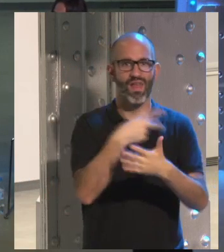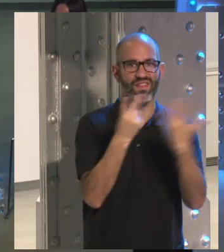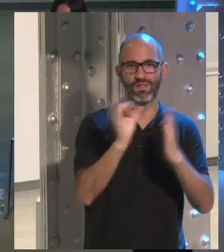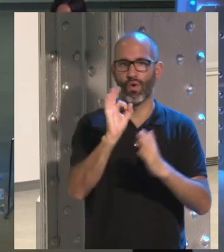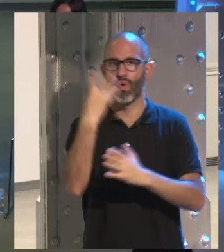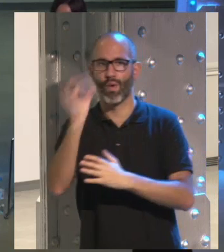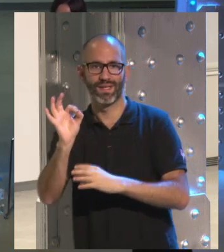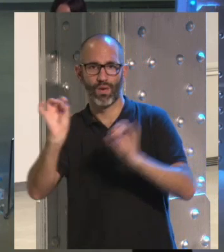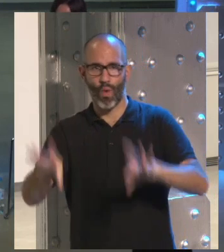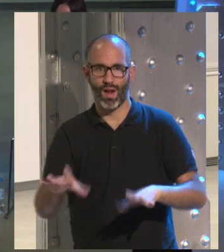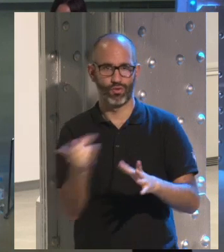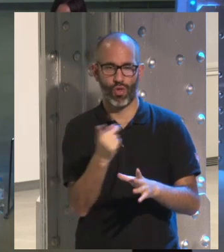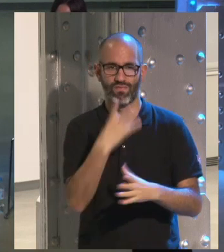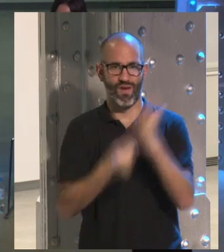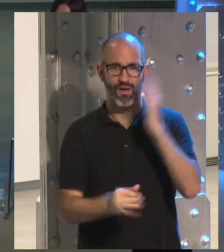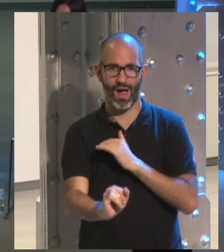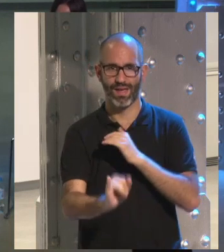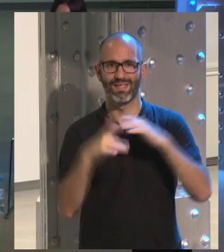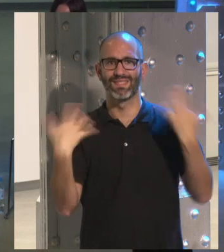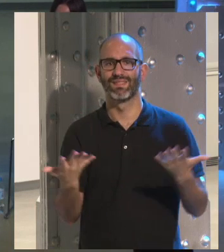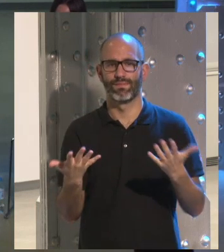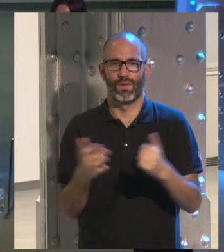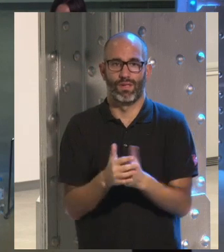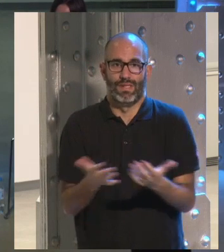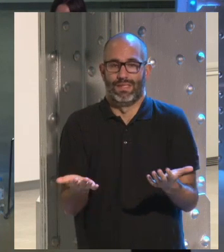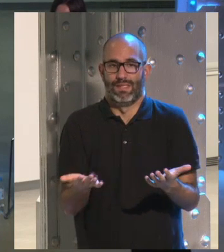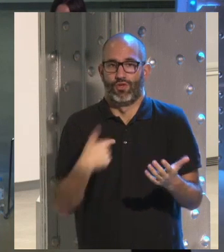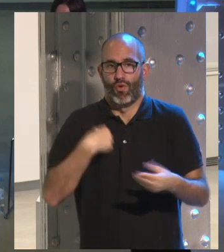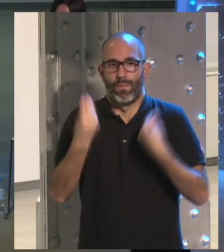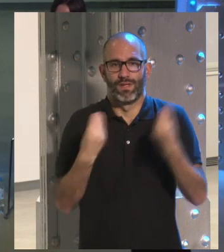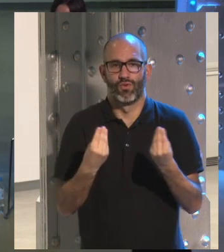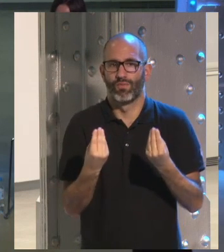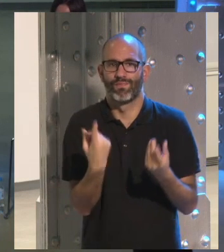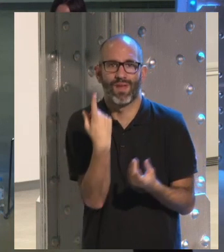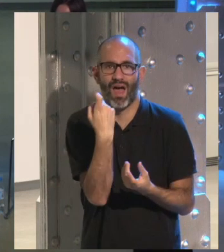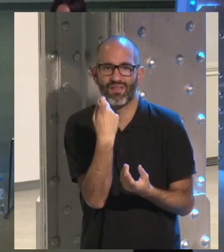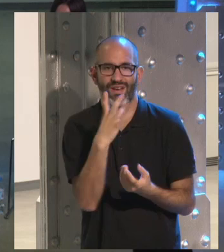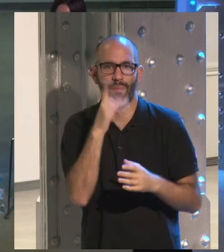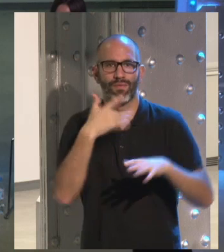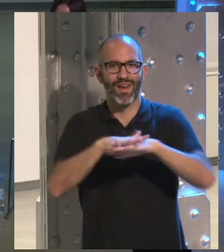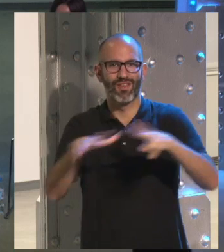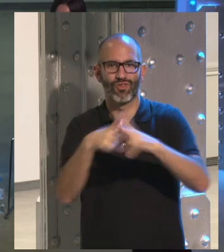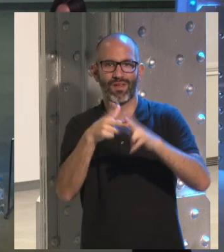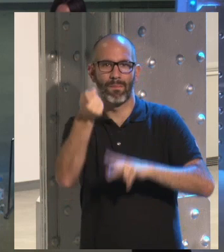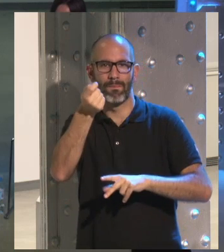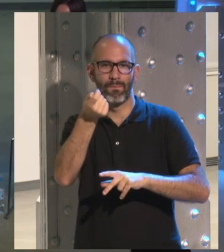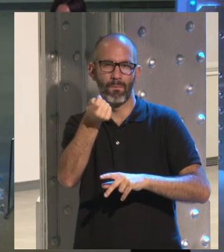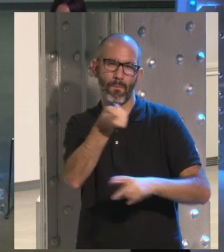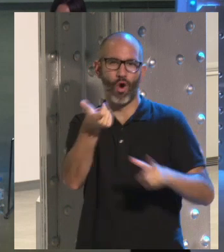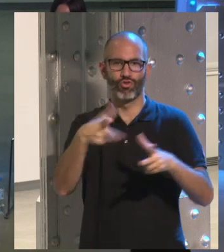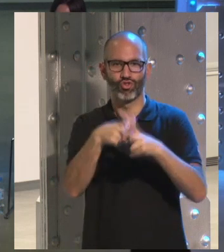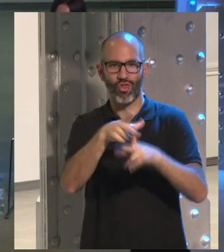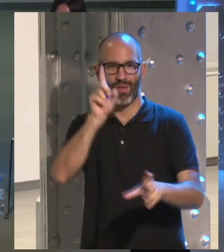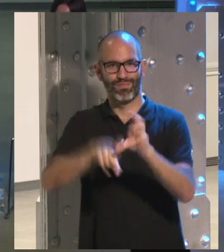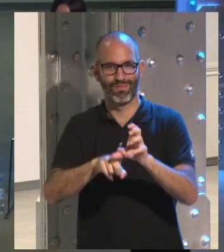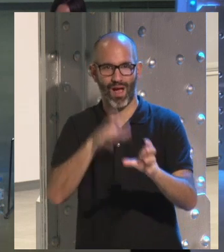edad. Yo creo que hay una cuestión que es que hay que estar porque te socializas a través de la red social. Entonces,